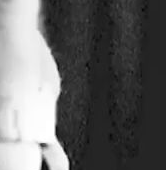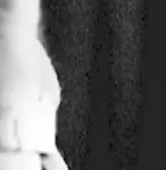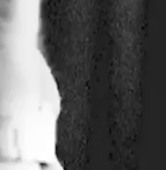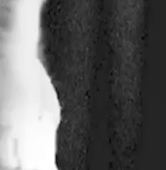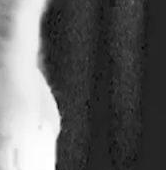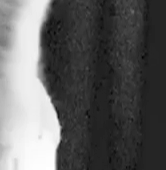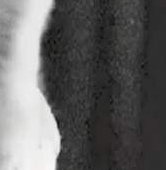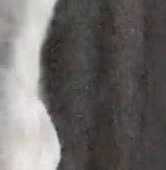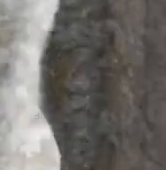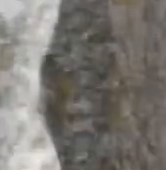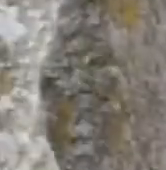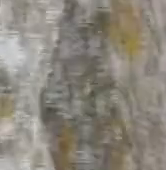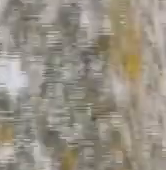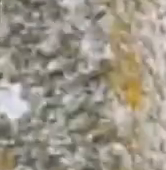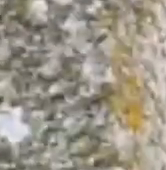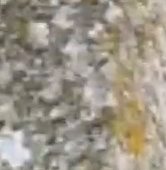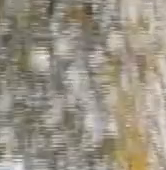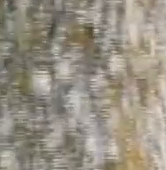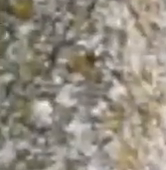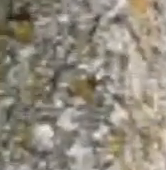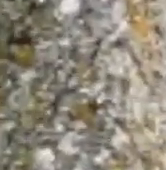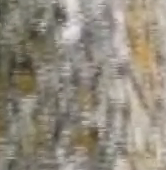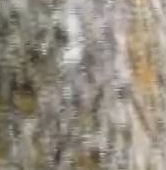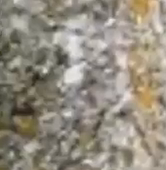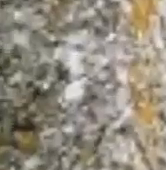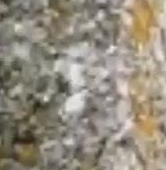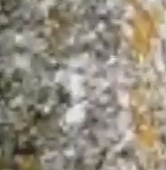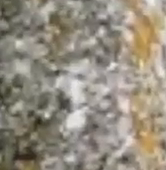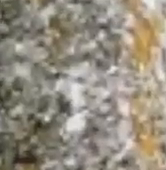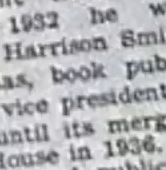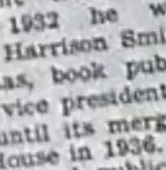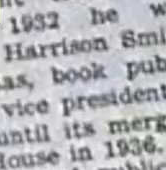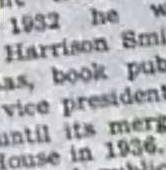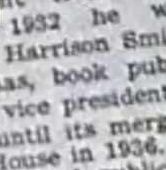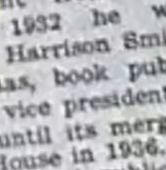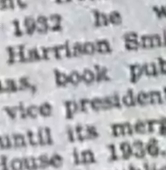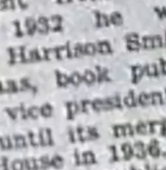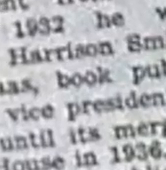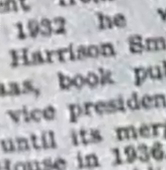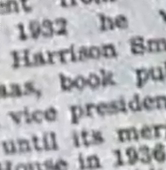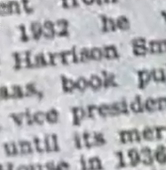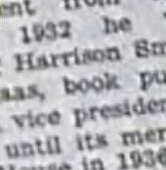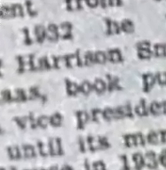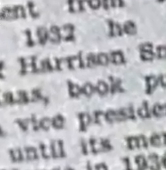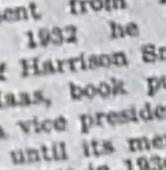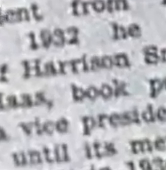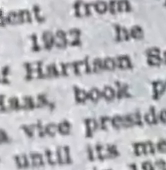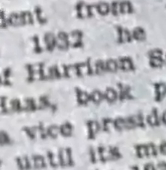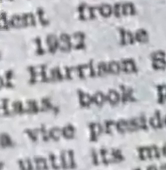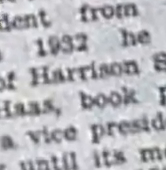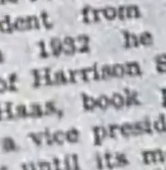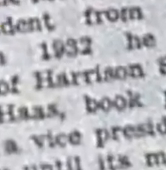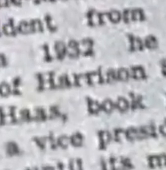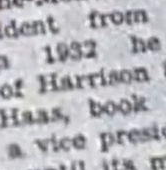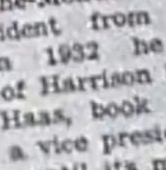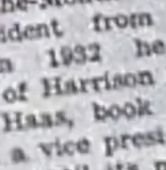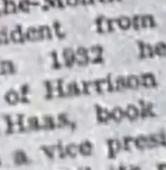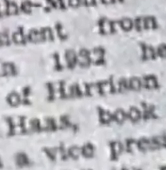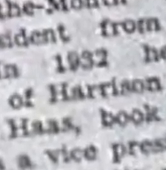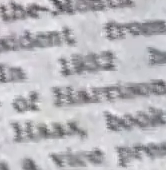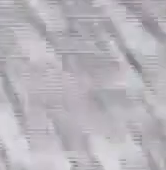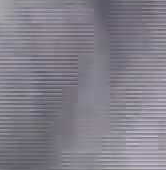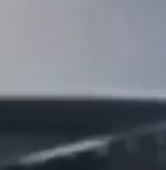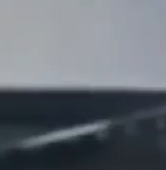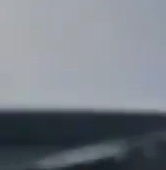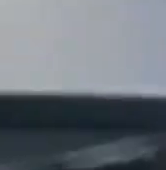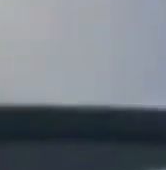consumo de cigarros. Ian Fleming murió de un ataque al corazón el 11 de agosto de 1964. Tras